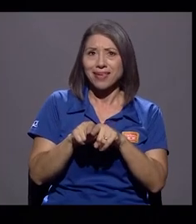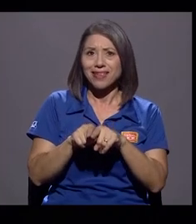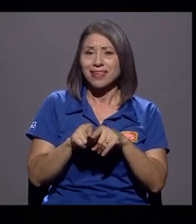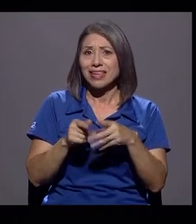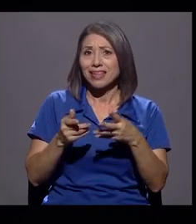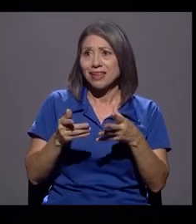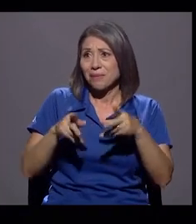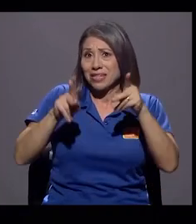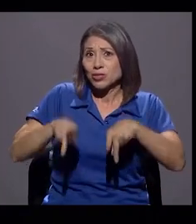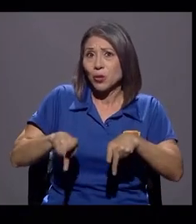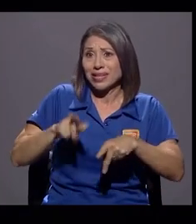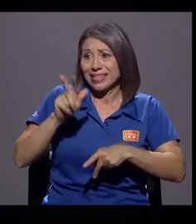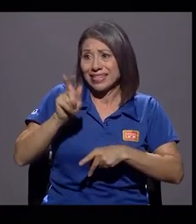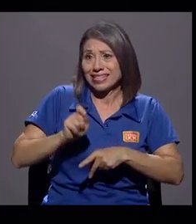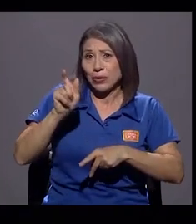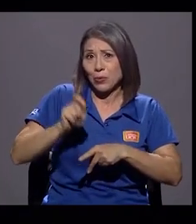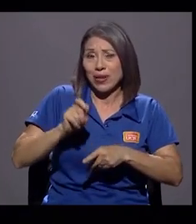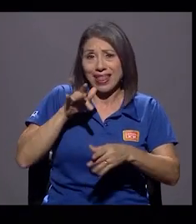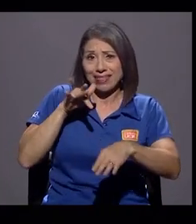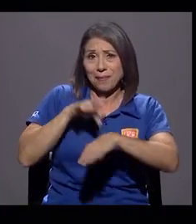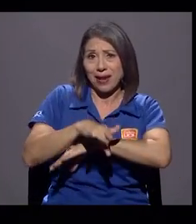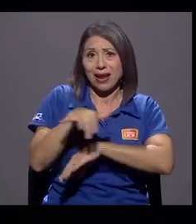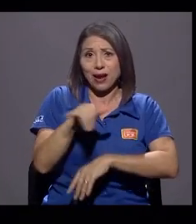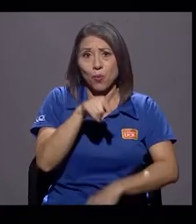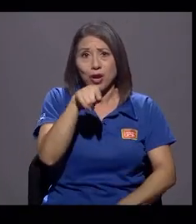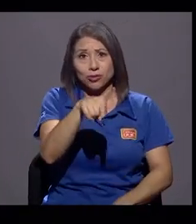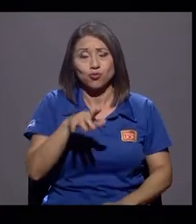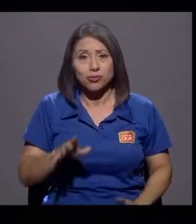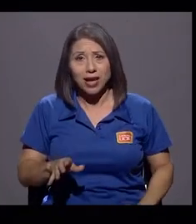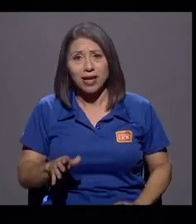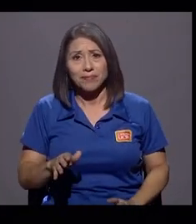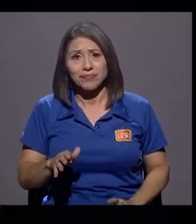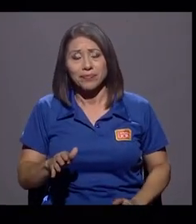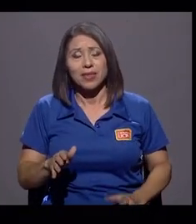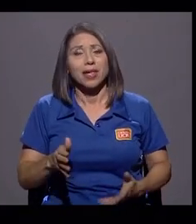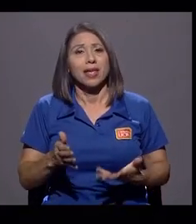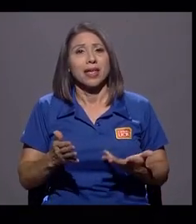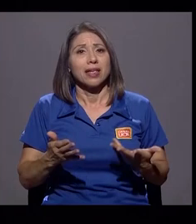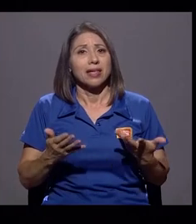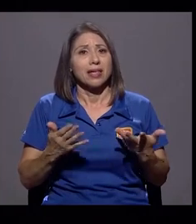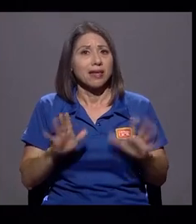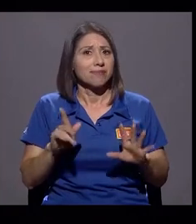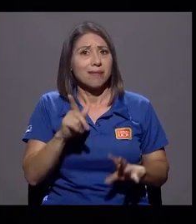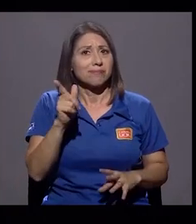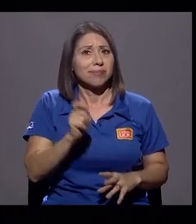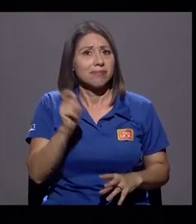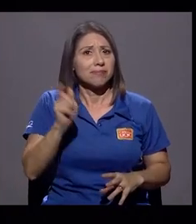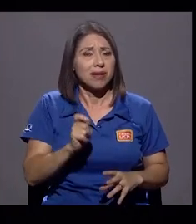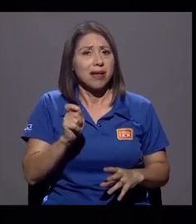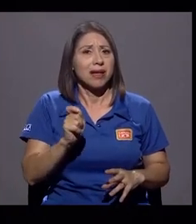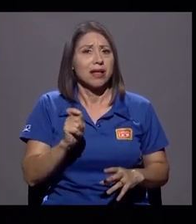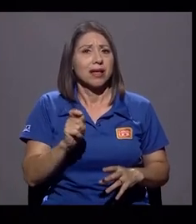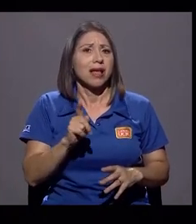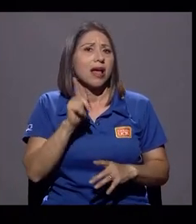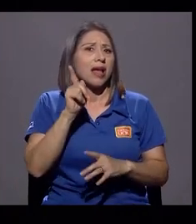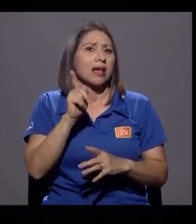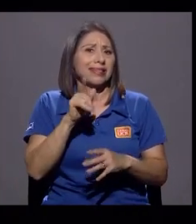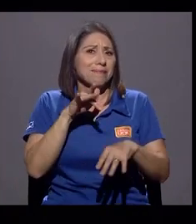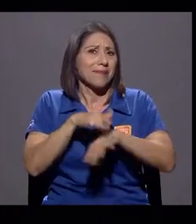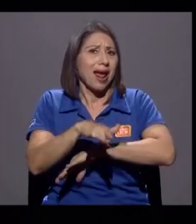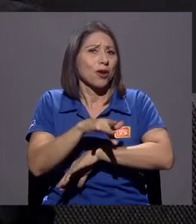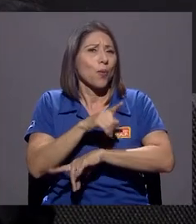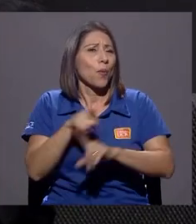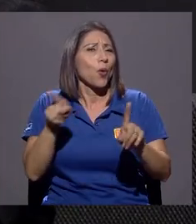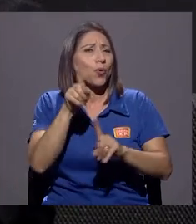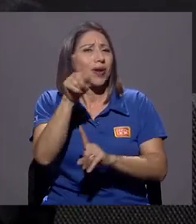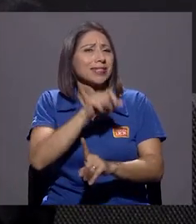jubilaciones también tempranas como la suya, en las que algunas, por una situación así casi que de persecución.